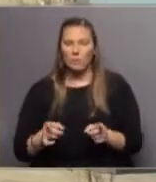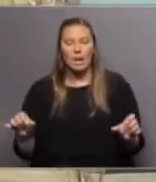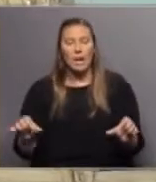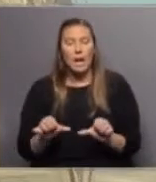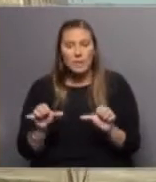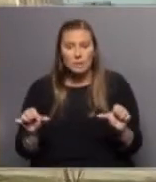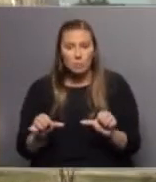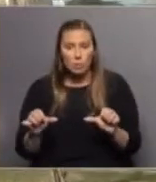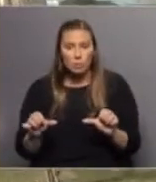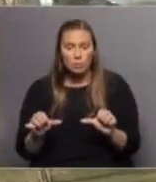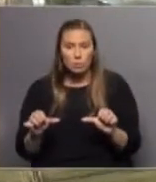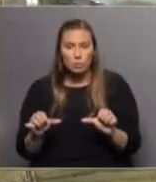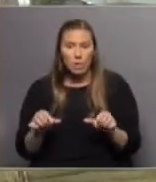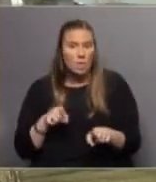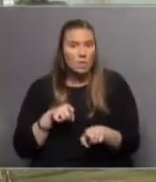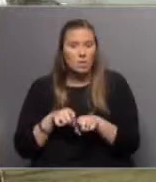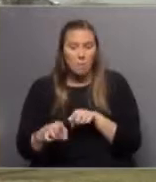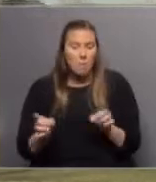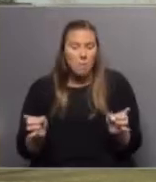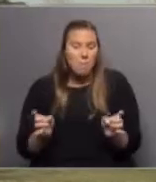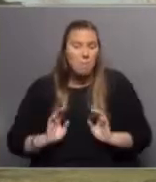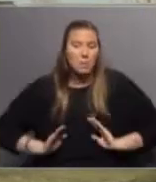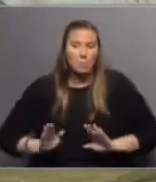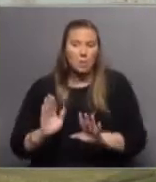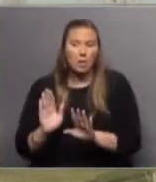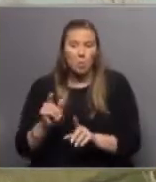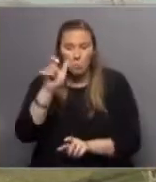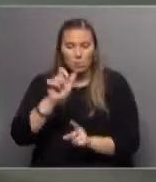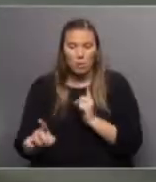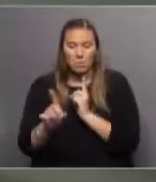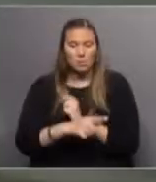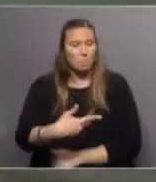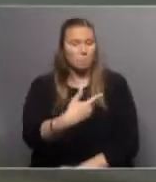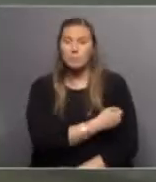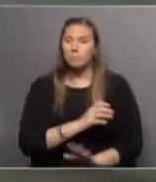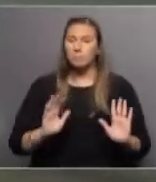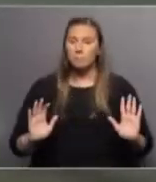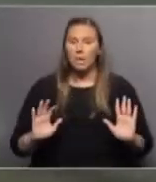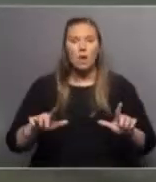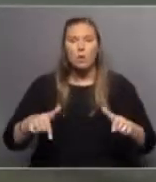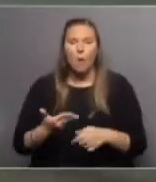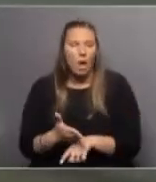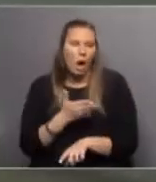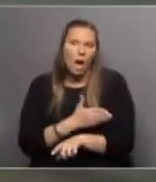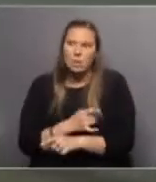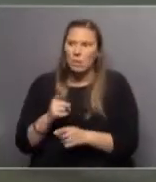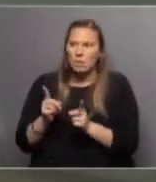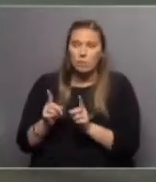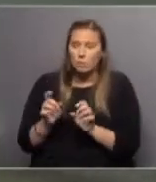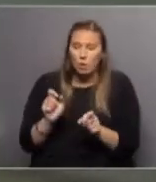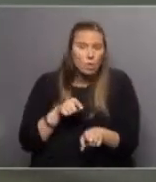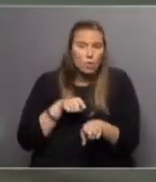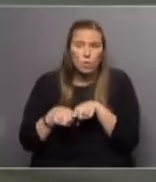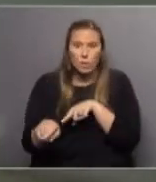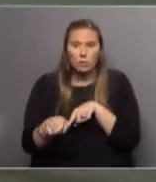productos que están directamente preparados para ser inyectados en el paciente. Entonces no hay una operación previa sino que van directamente